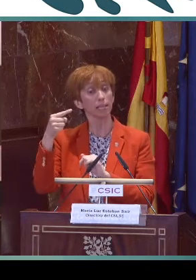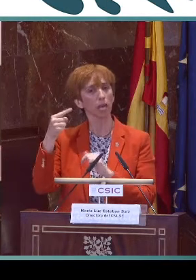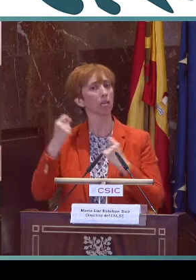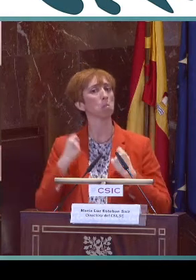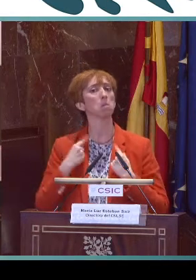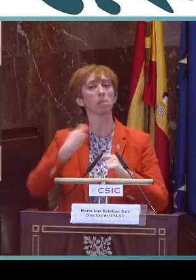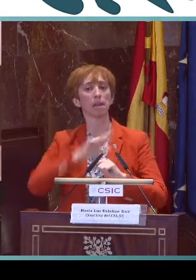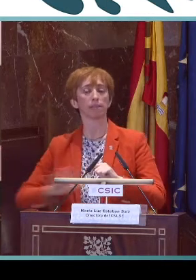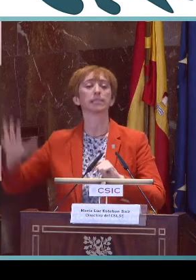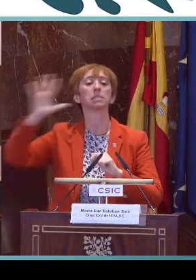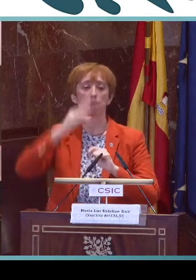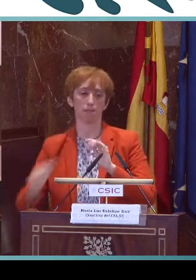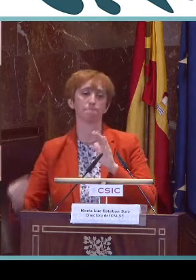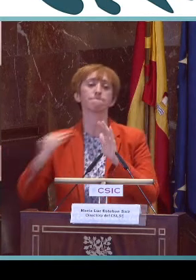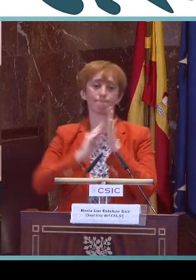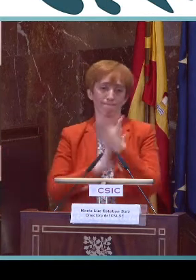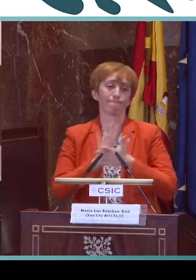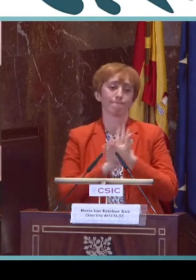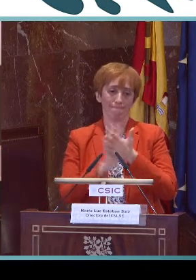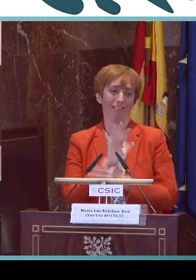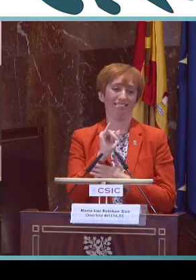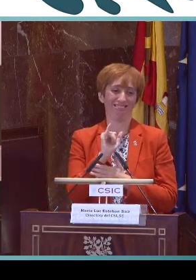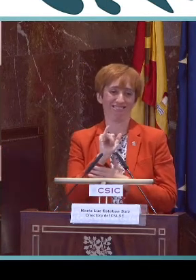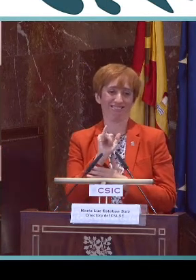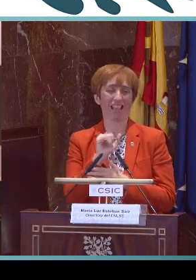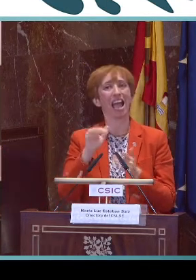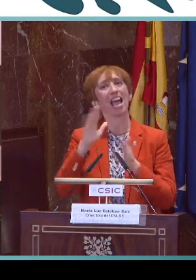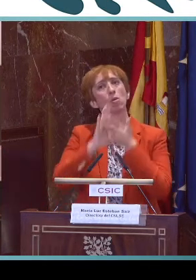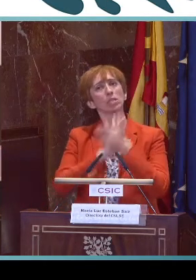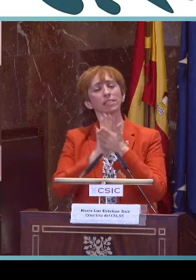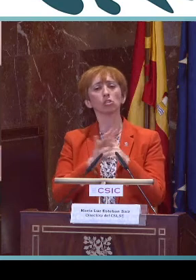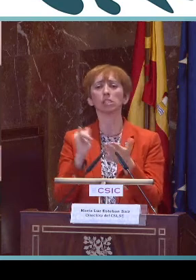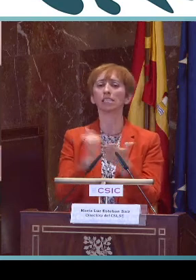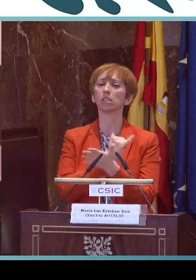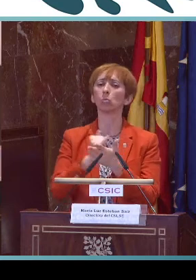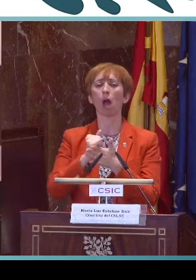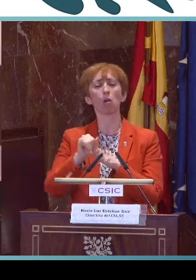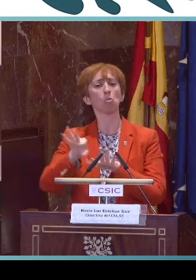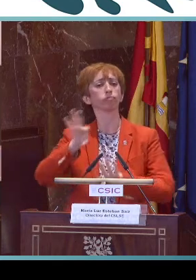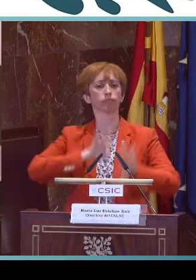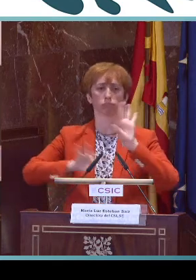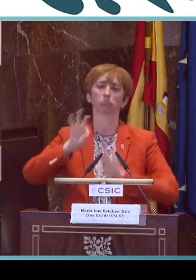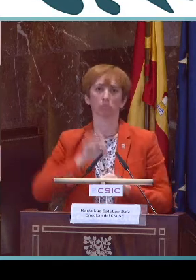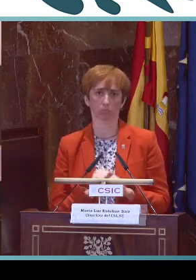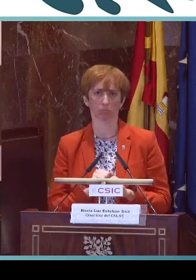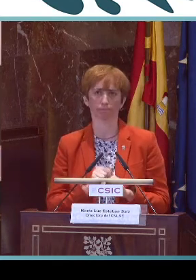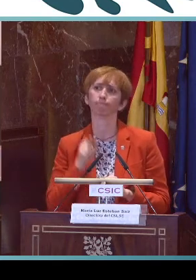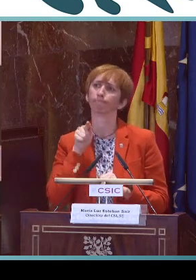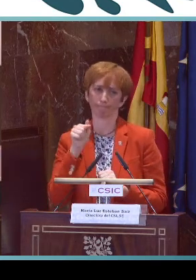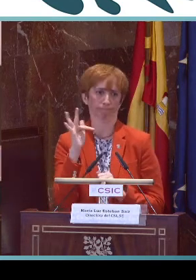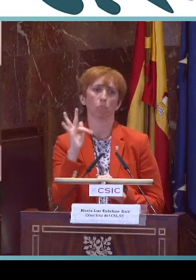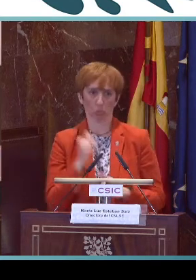ha creado un Real Decreto que se incluye en el que se incluye la lengua de signos como